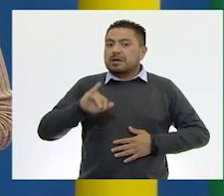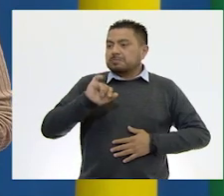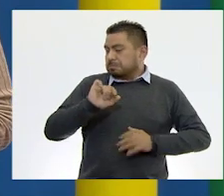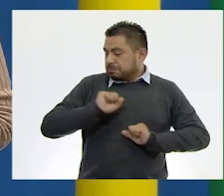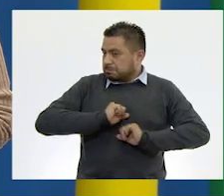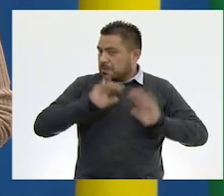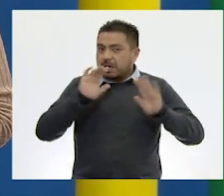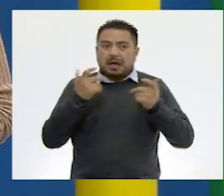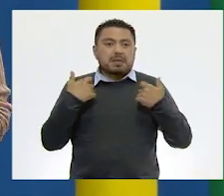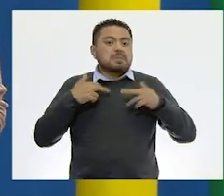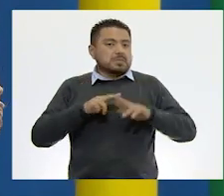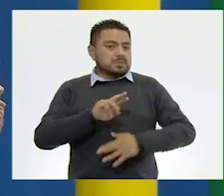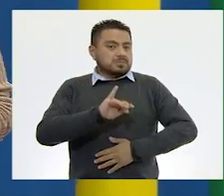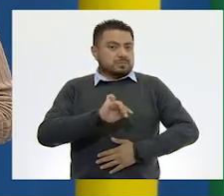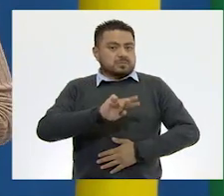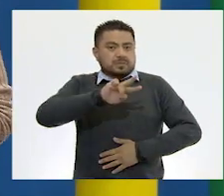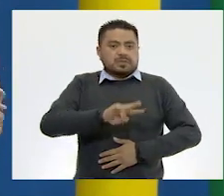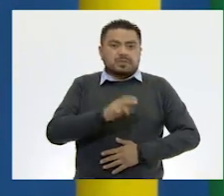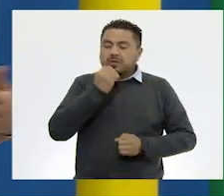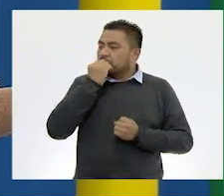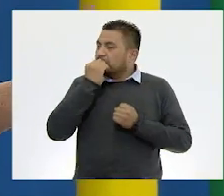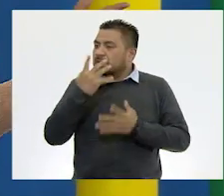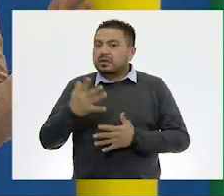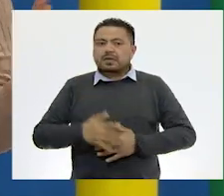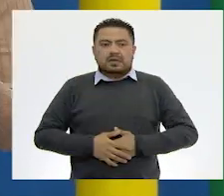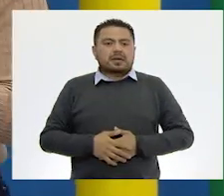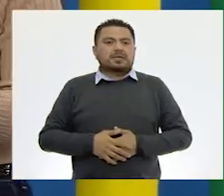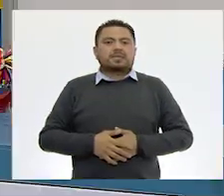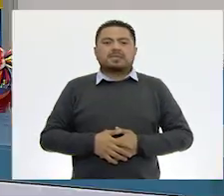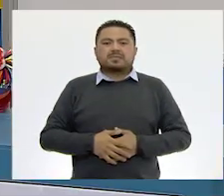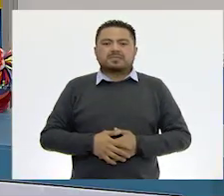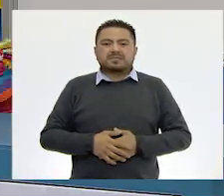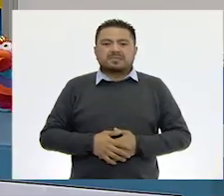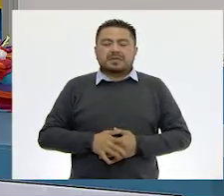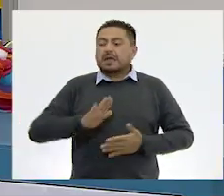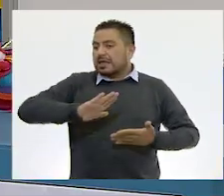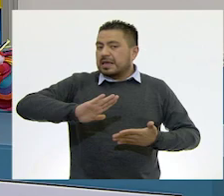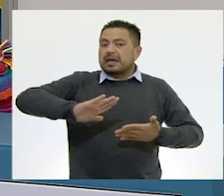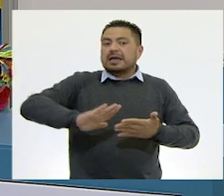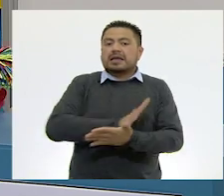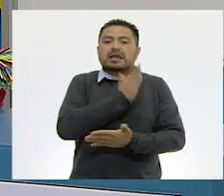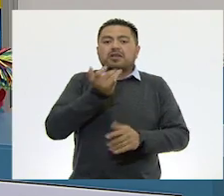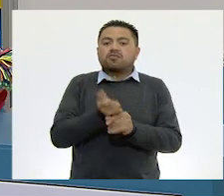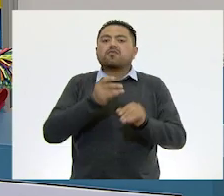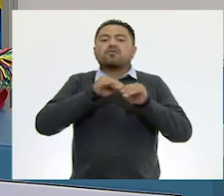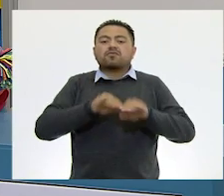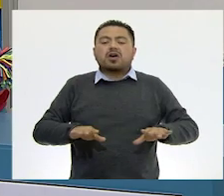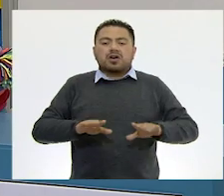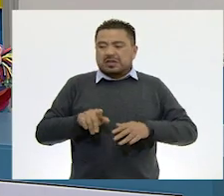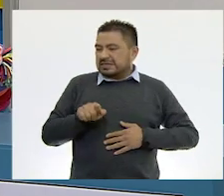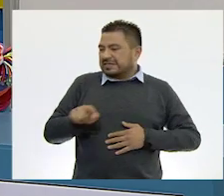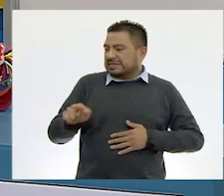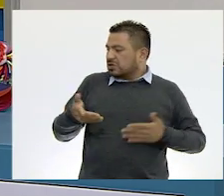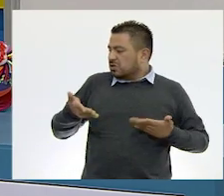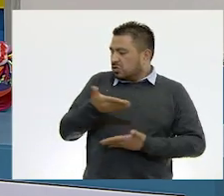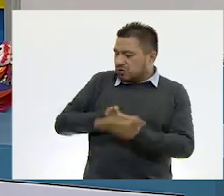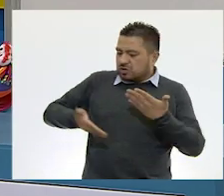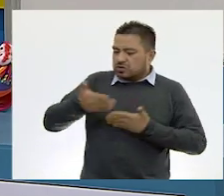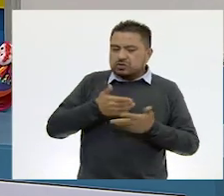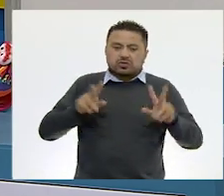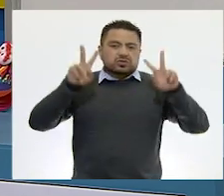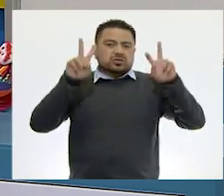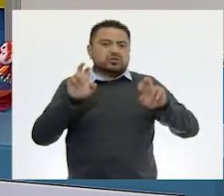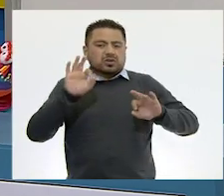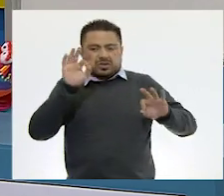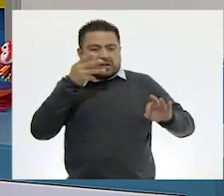impresionante, maestra. De verdad, majestuoso. Malán. Además de la información que Sebastián nos ha compartido sobre el